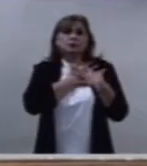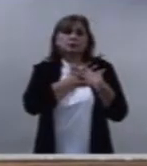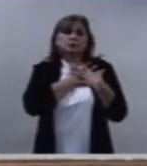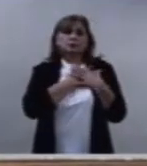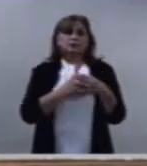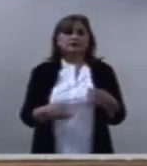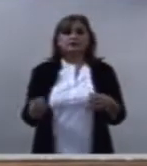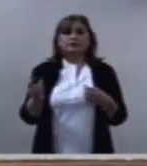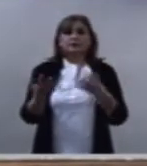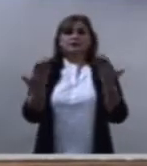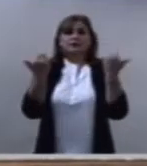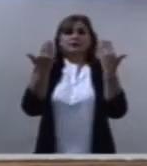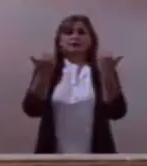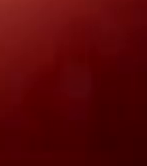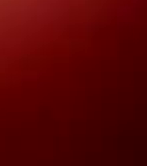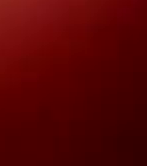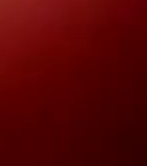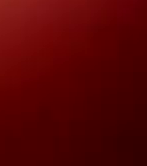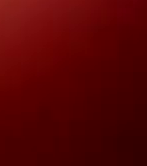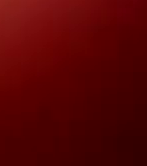daño a nadie que